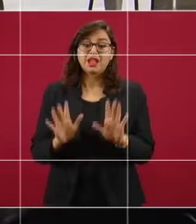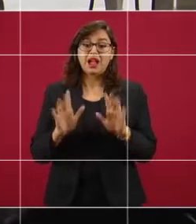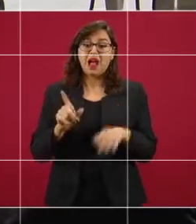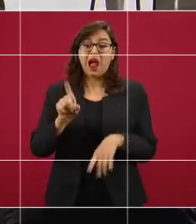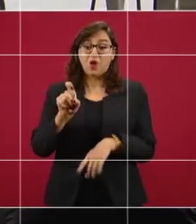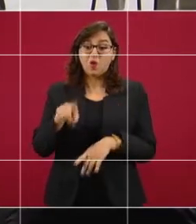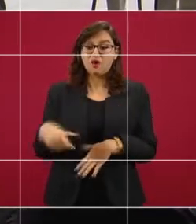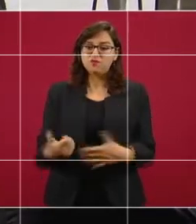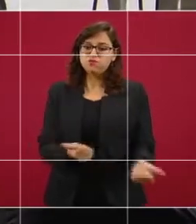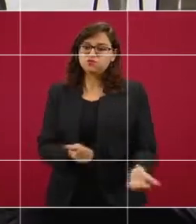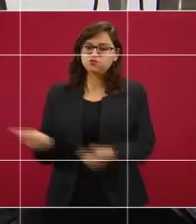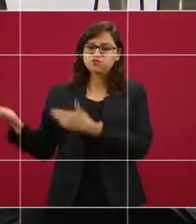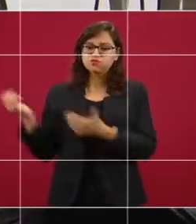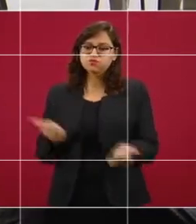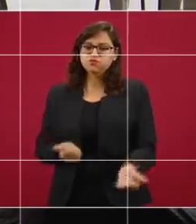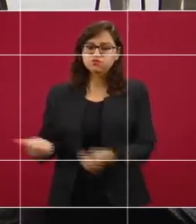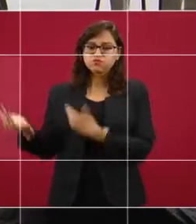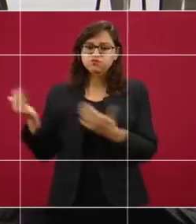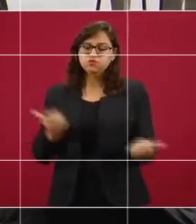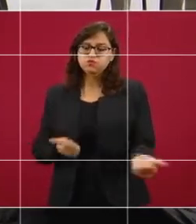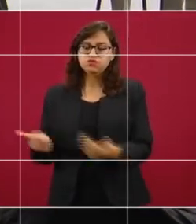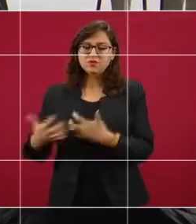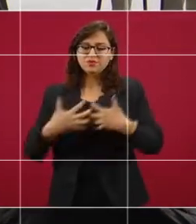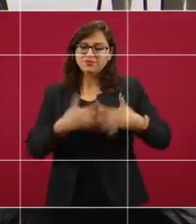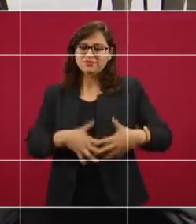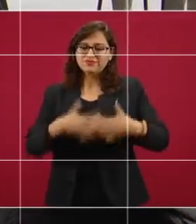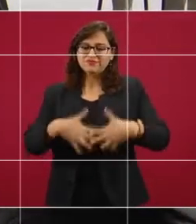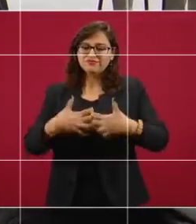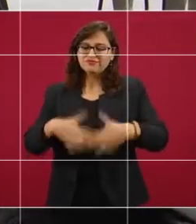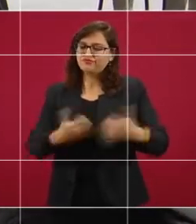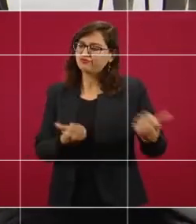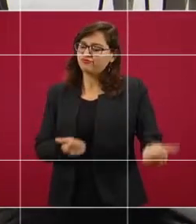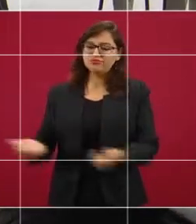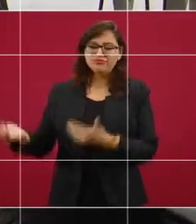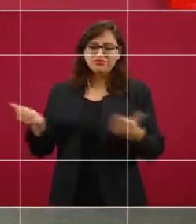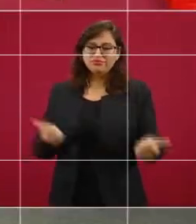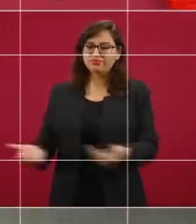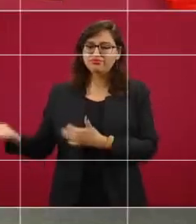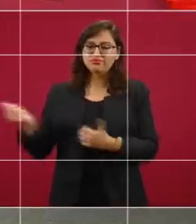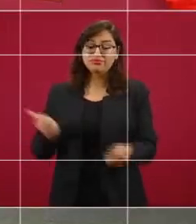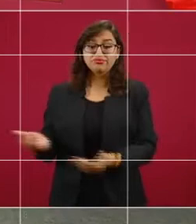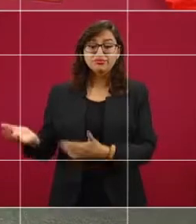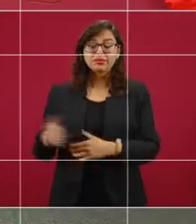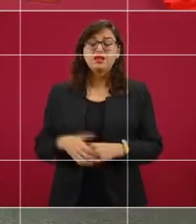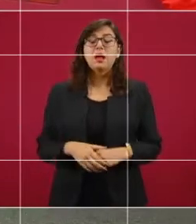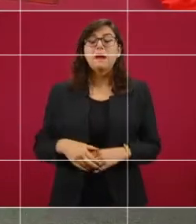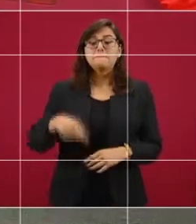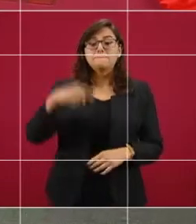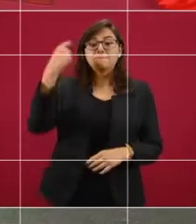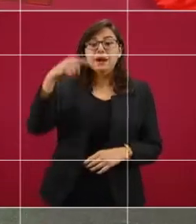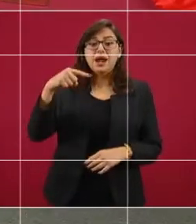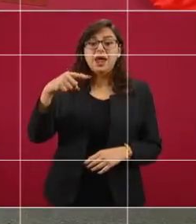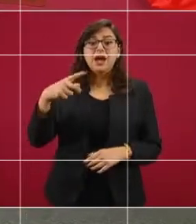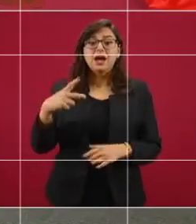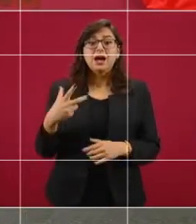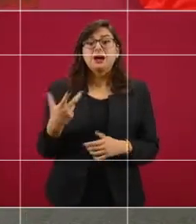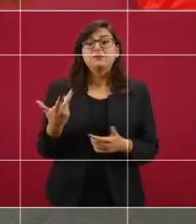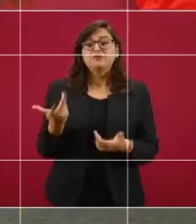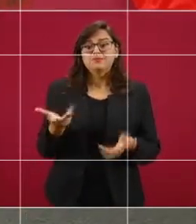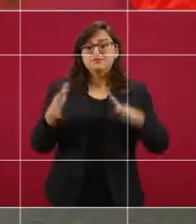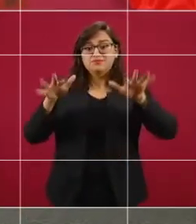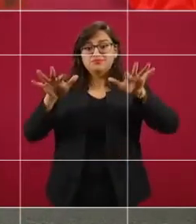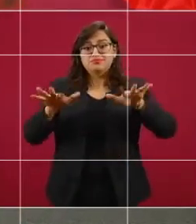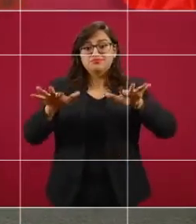agua para bajar